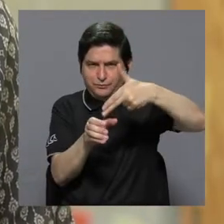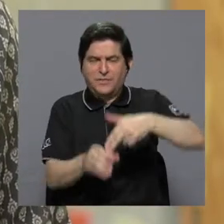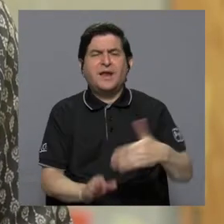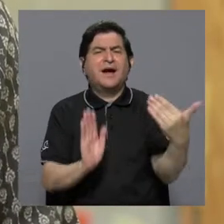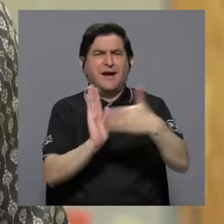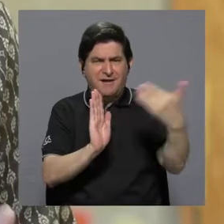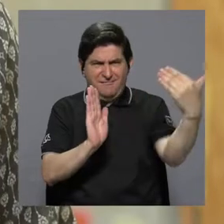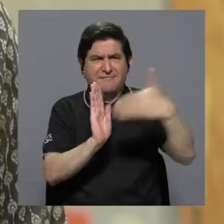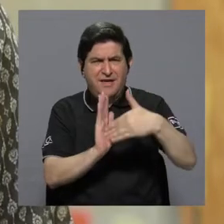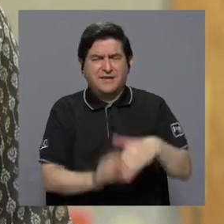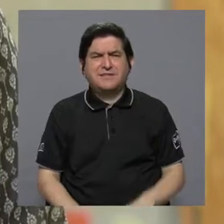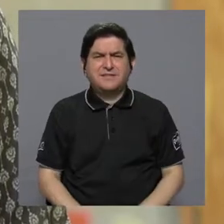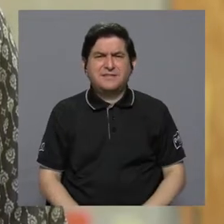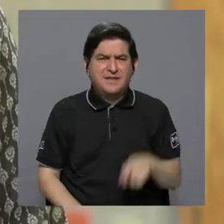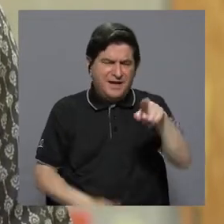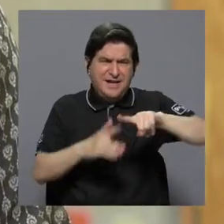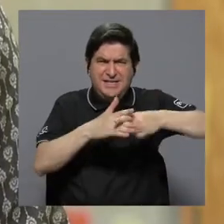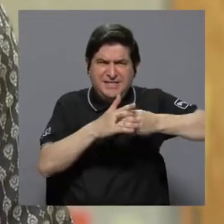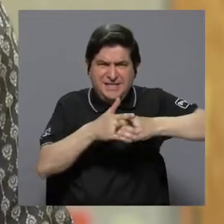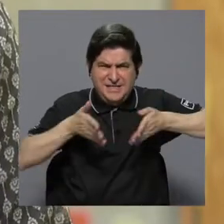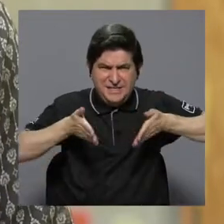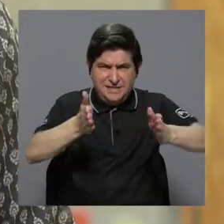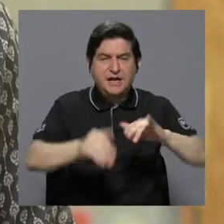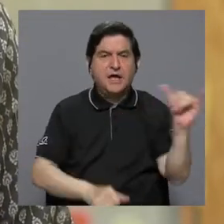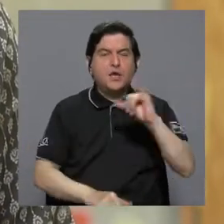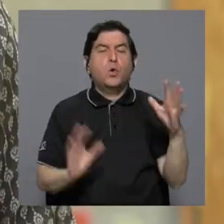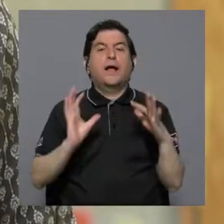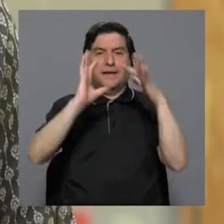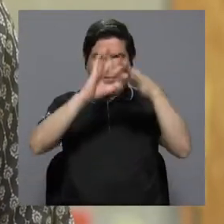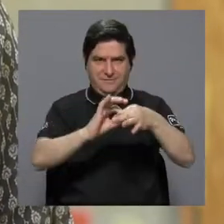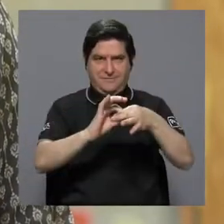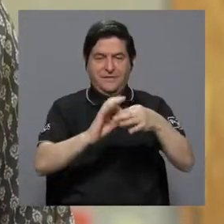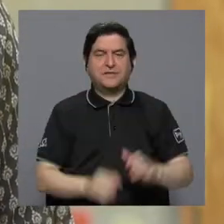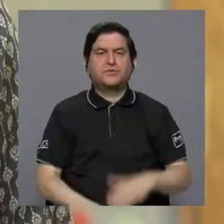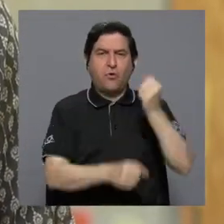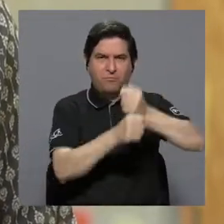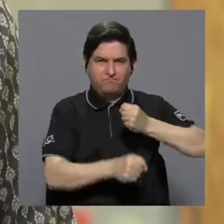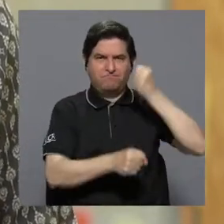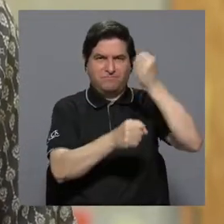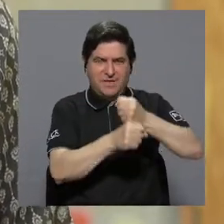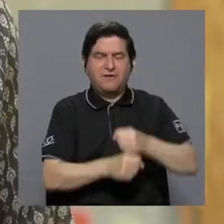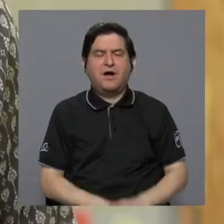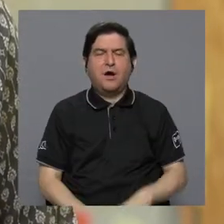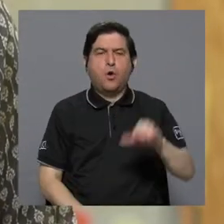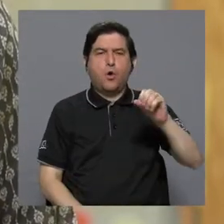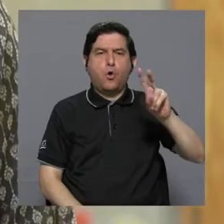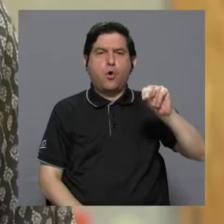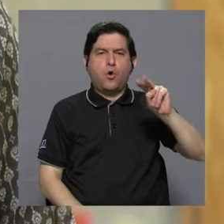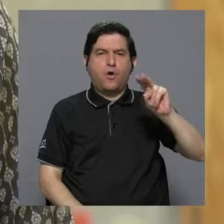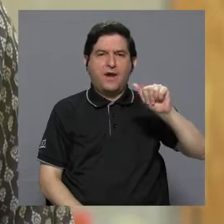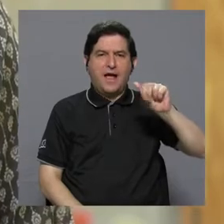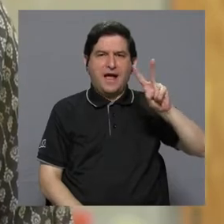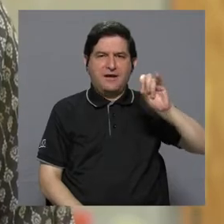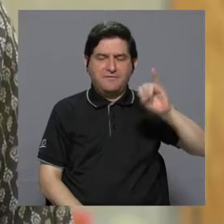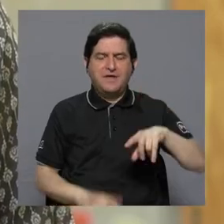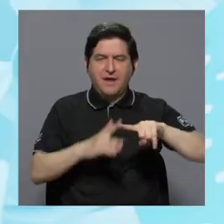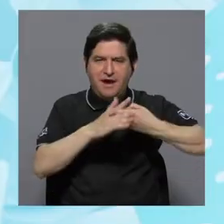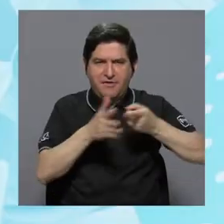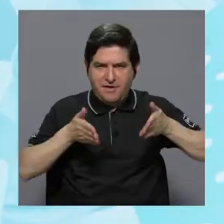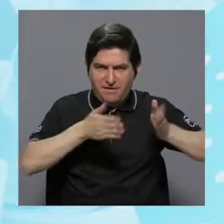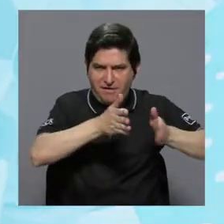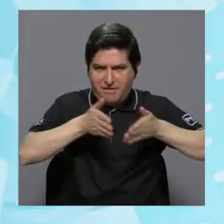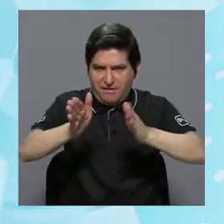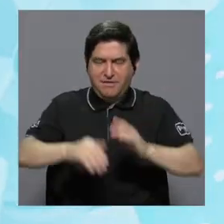afectaría lo que es el mantenimiento vial, ¿verdad? Porque esto también está relacionado con los trabajos que realiza Conavi para darle mantenimiento a las vías.